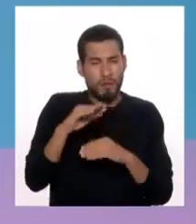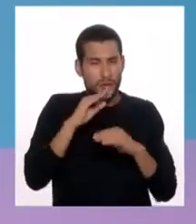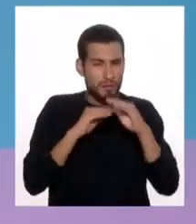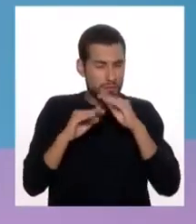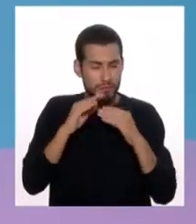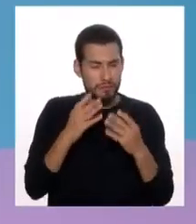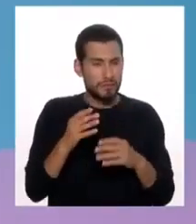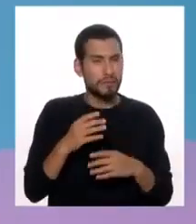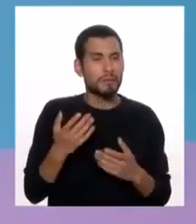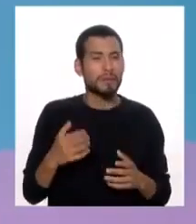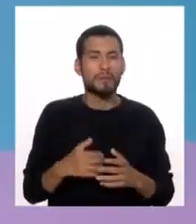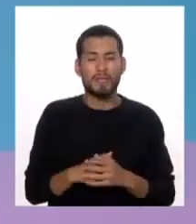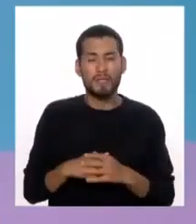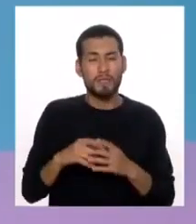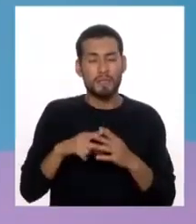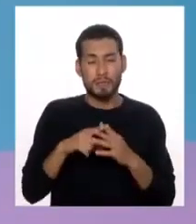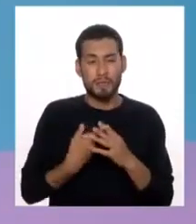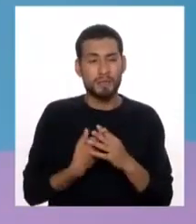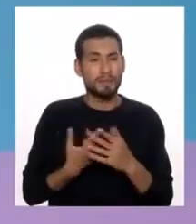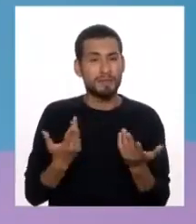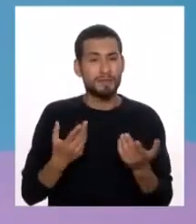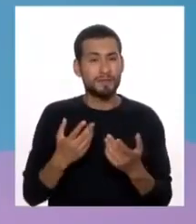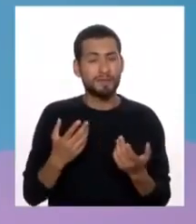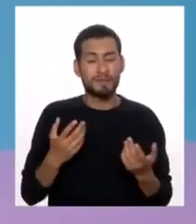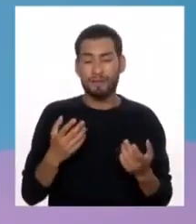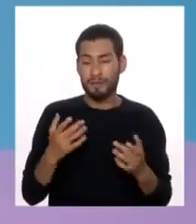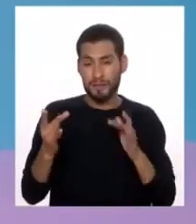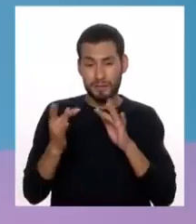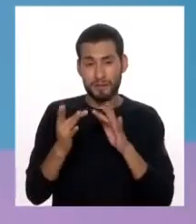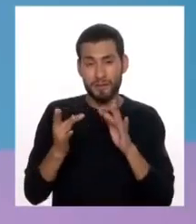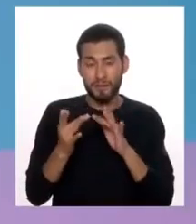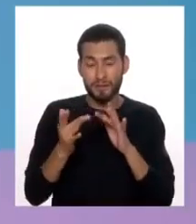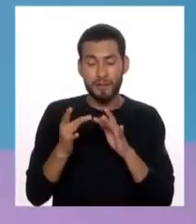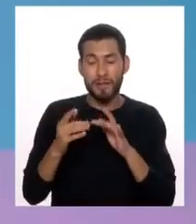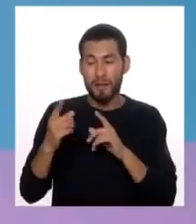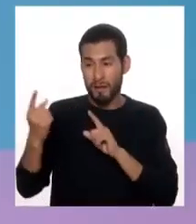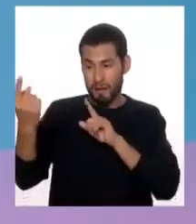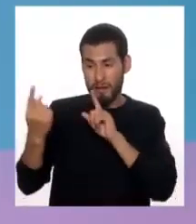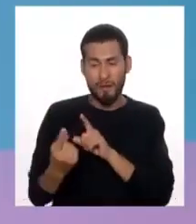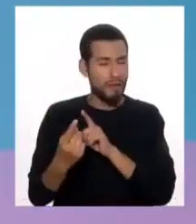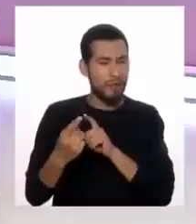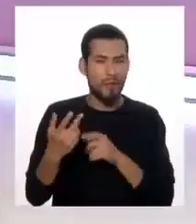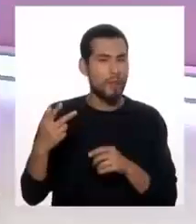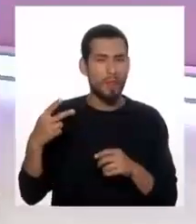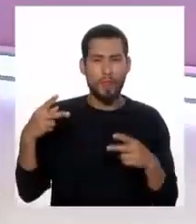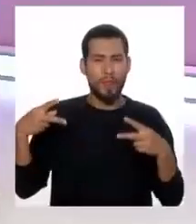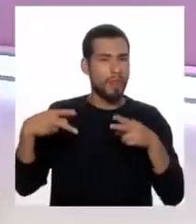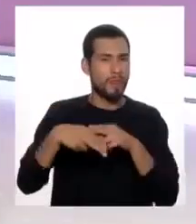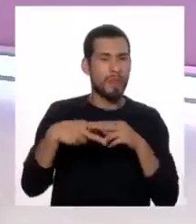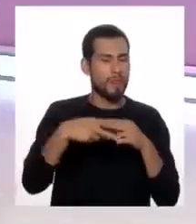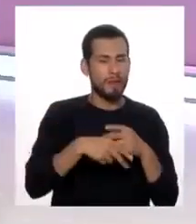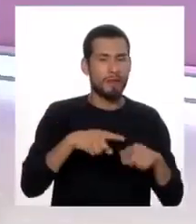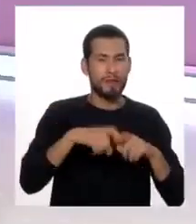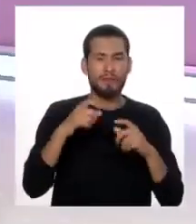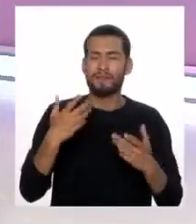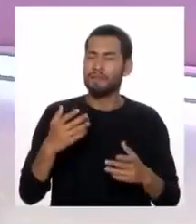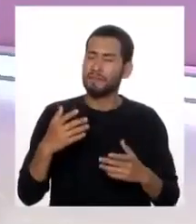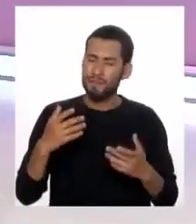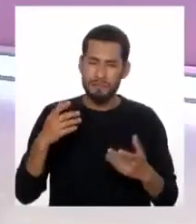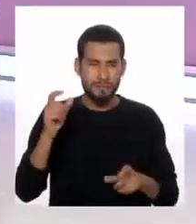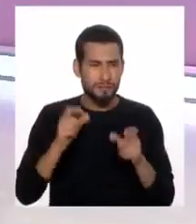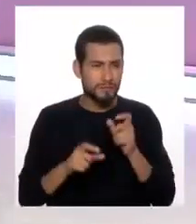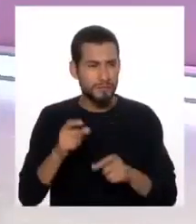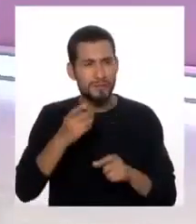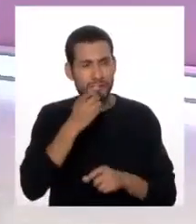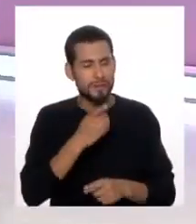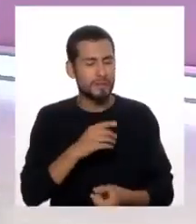Hubo un inicio donde prácticamente la consulta externa se suspendió. Se descuidó varias partes, Pacientes diabéticos,